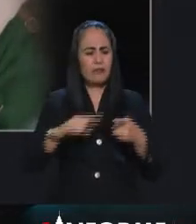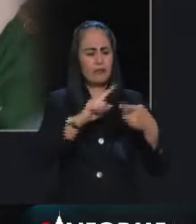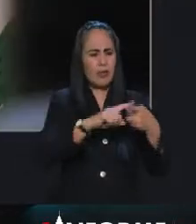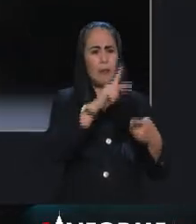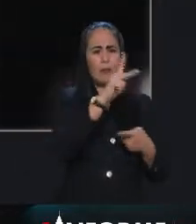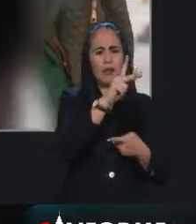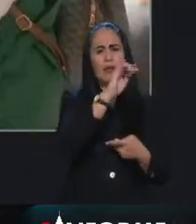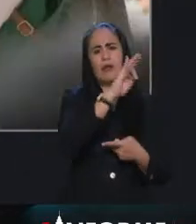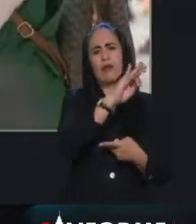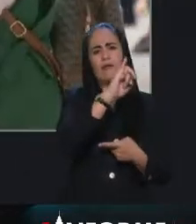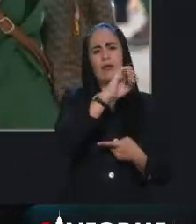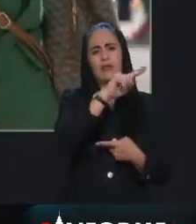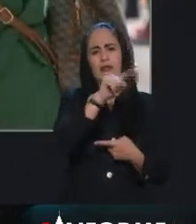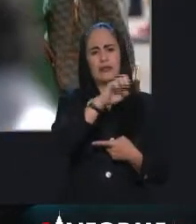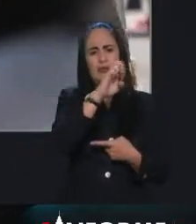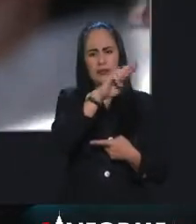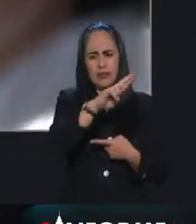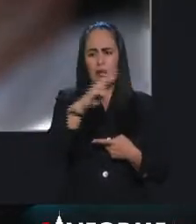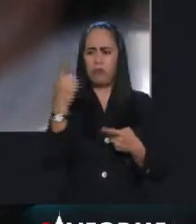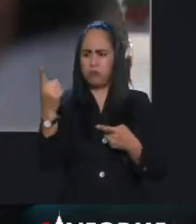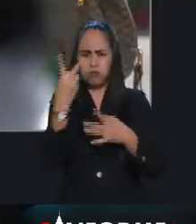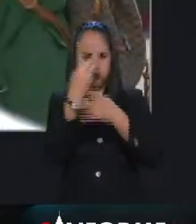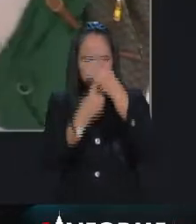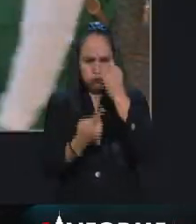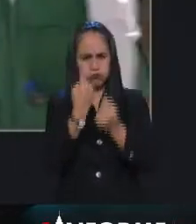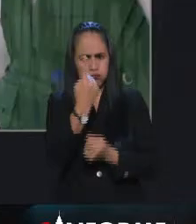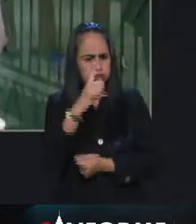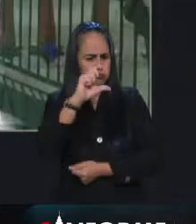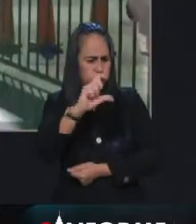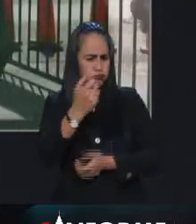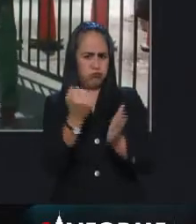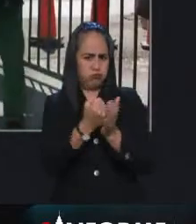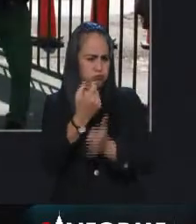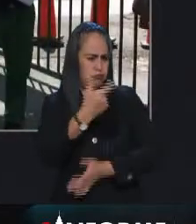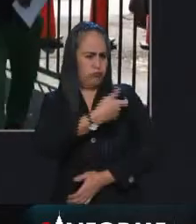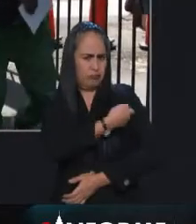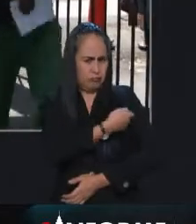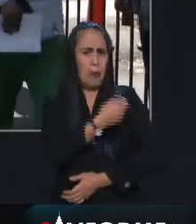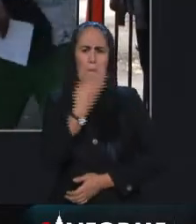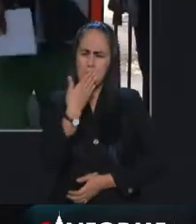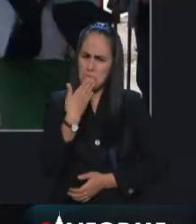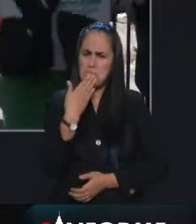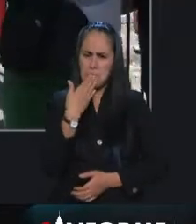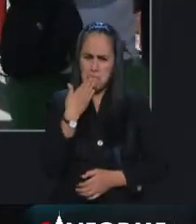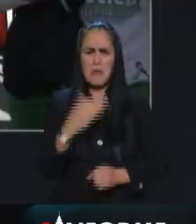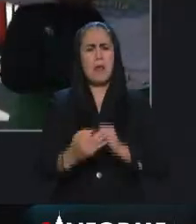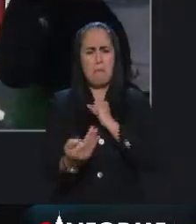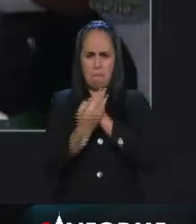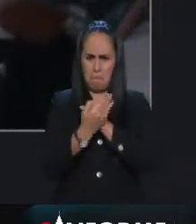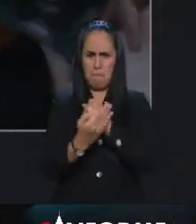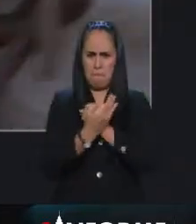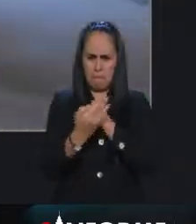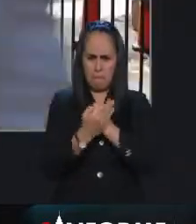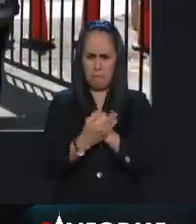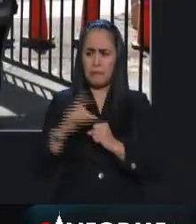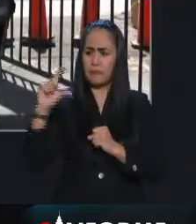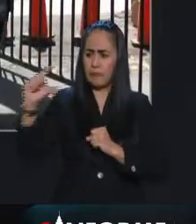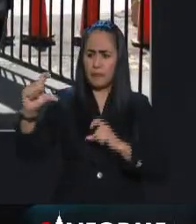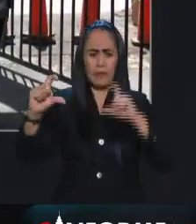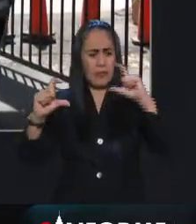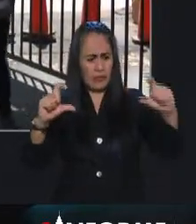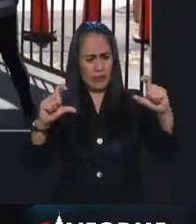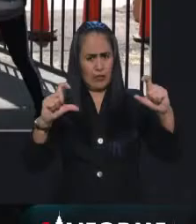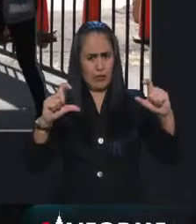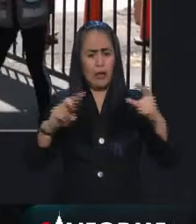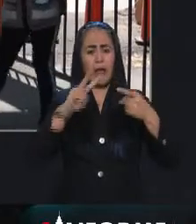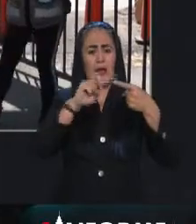eran muy eficaces y mostraron a lo largo del tiempo una efectividad muy alta. Entonces, la combinación de vacunas, de familias de